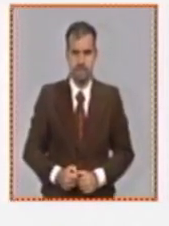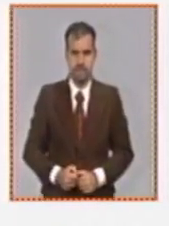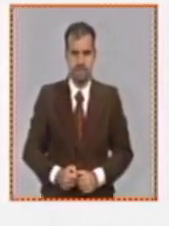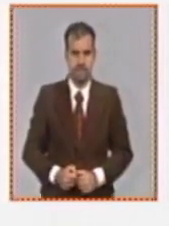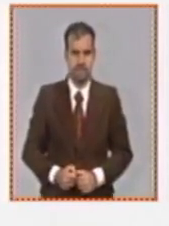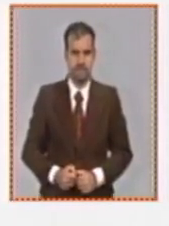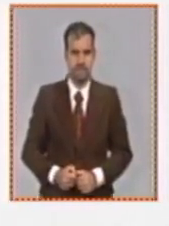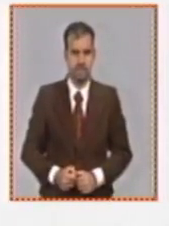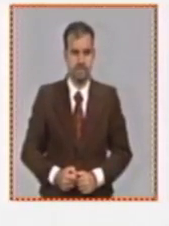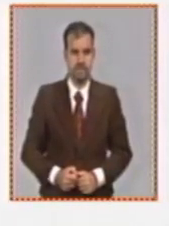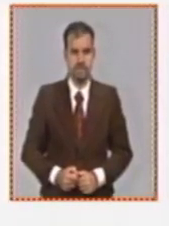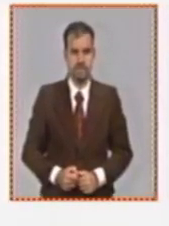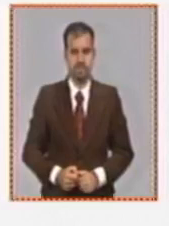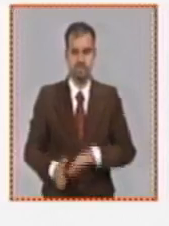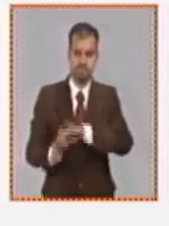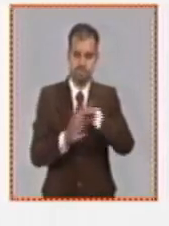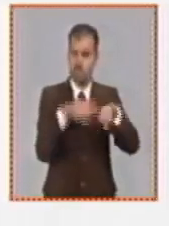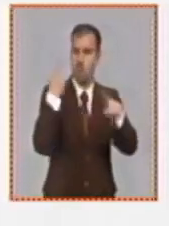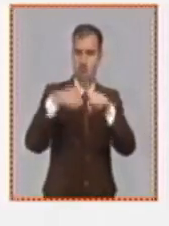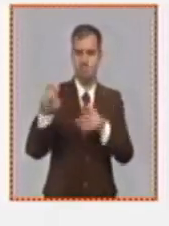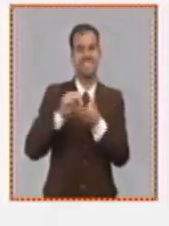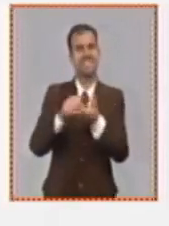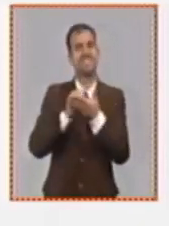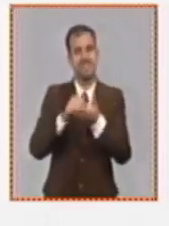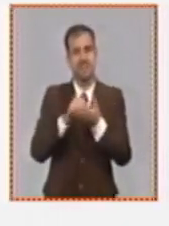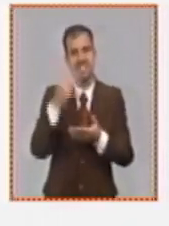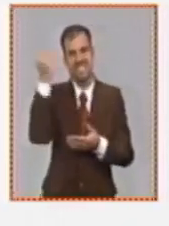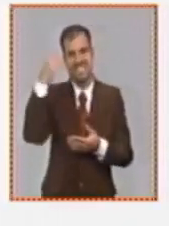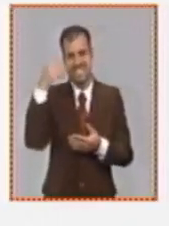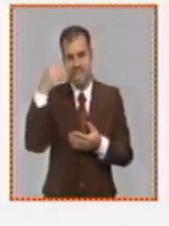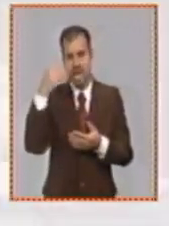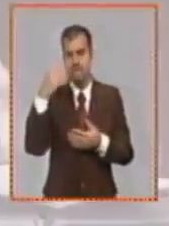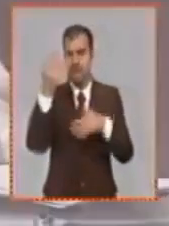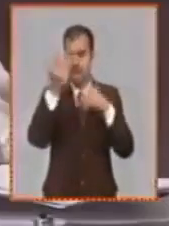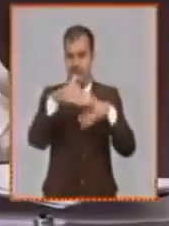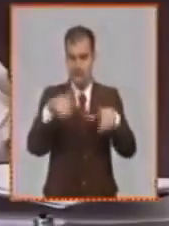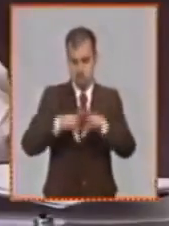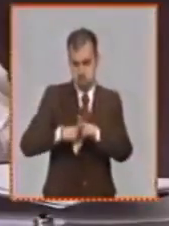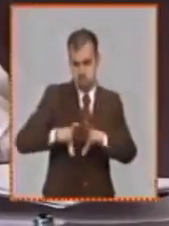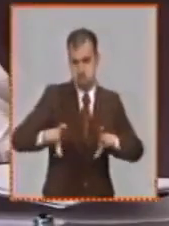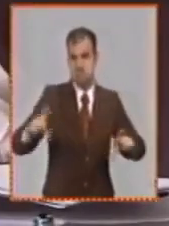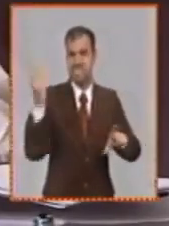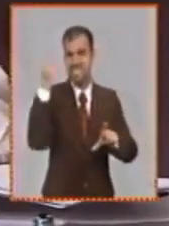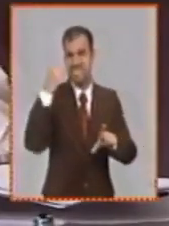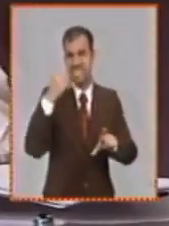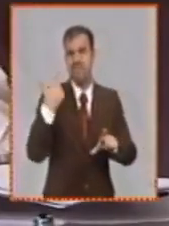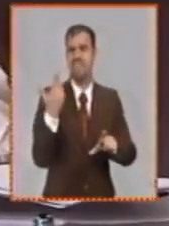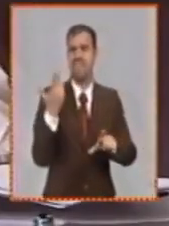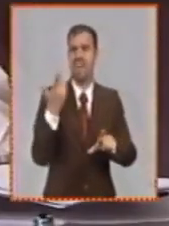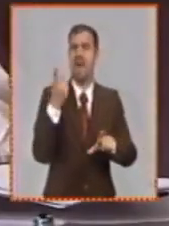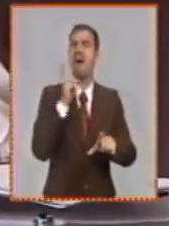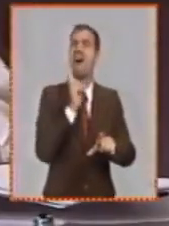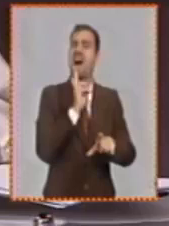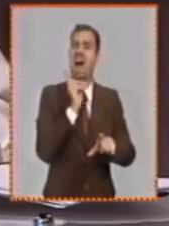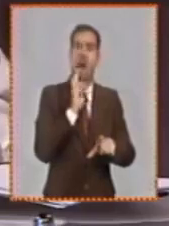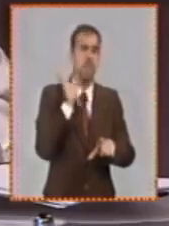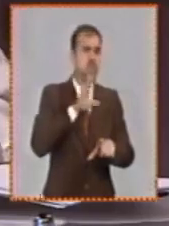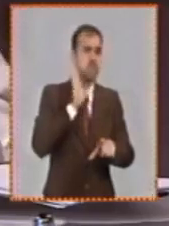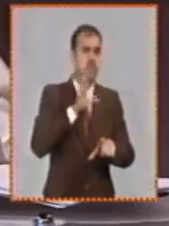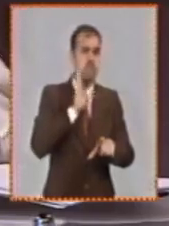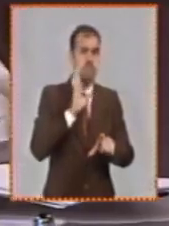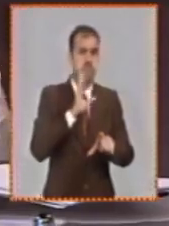ajuste está relacionado con la limpieza de fosas un servicio dispuesto en un valor de 280 pesos mediante acuerdo del consejo